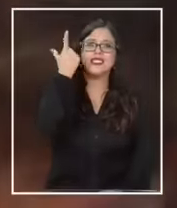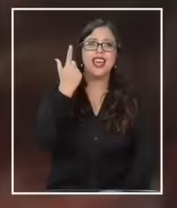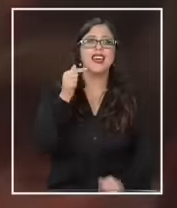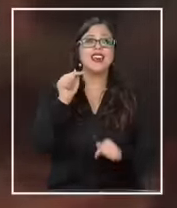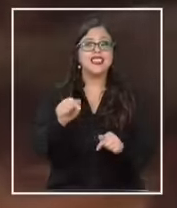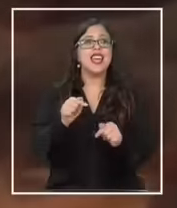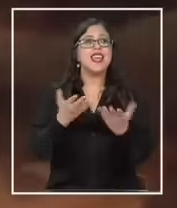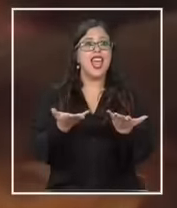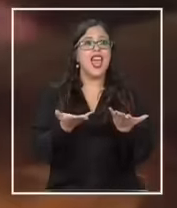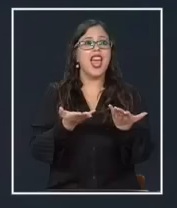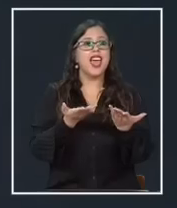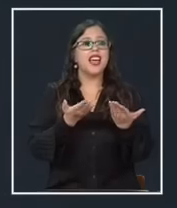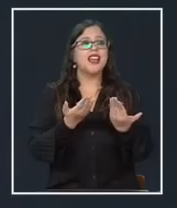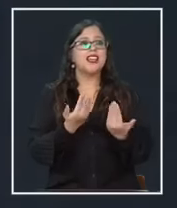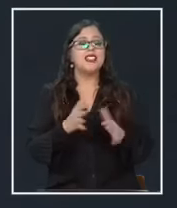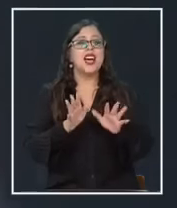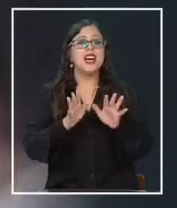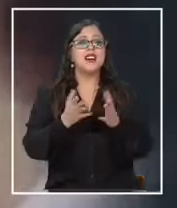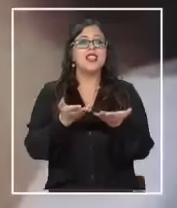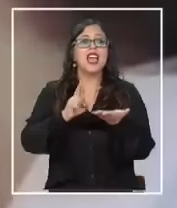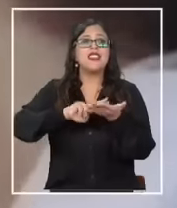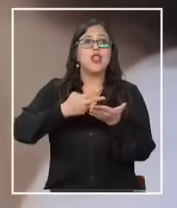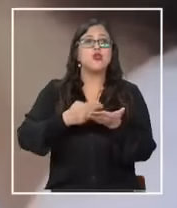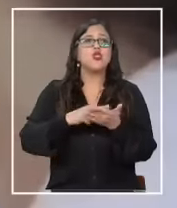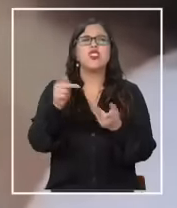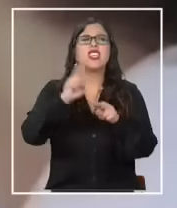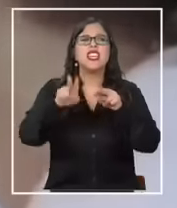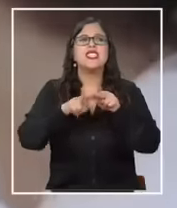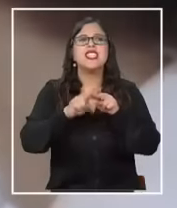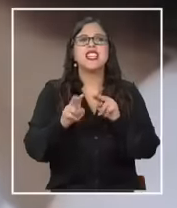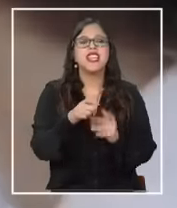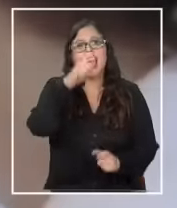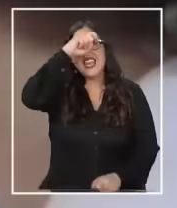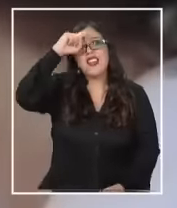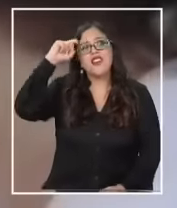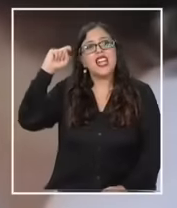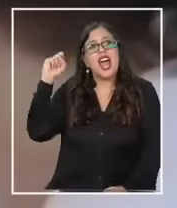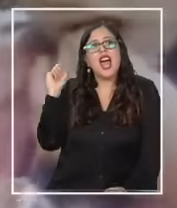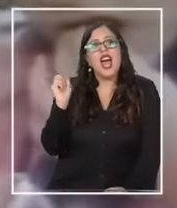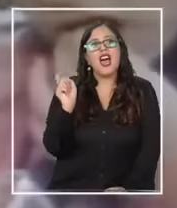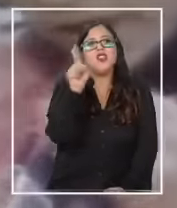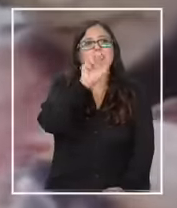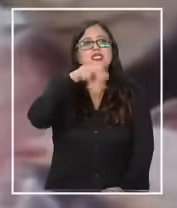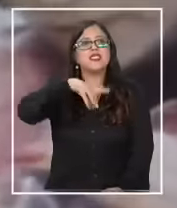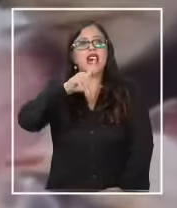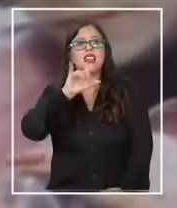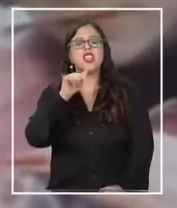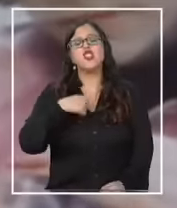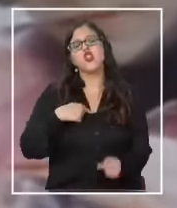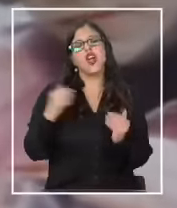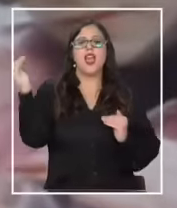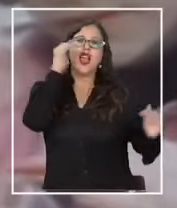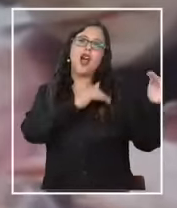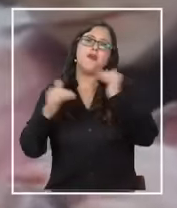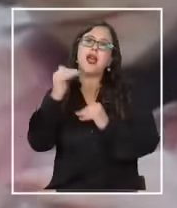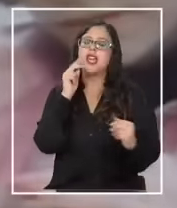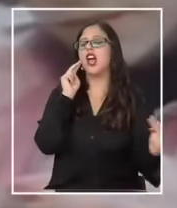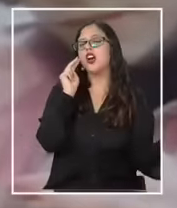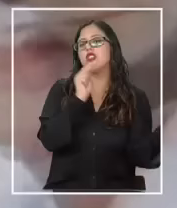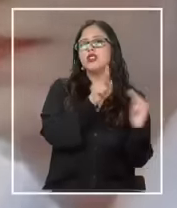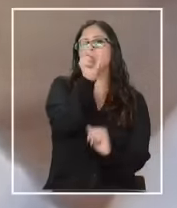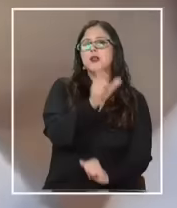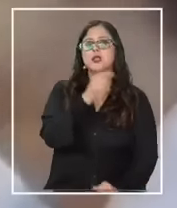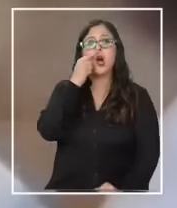traduciendo los mejores momentos ¿qué hiciste durante el verano Sandy? lo pasé generalmente en la playa donde conocí un muchacho